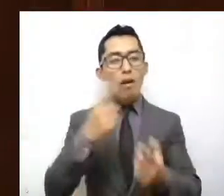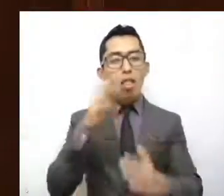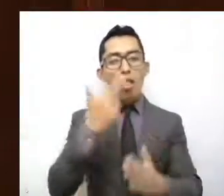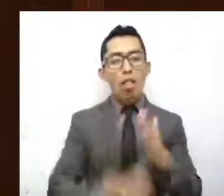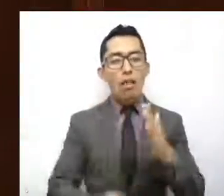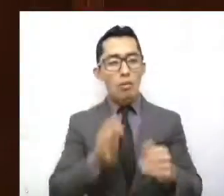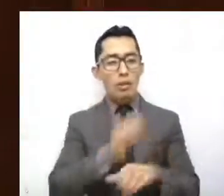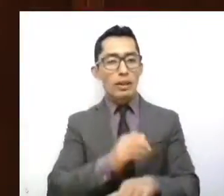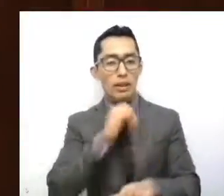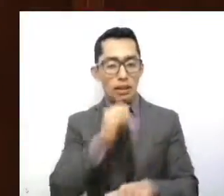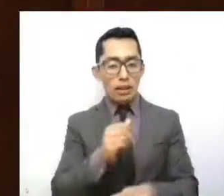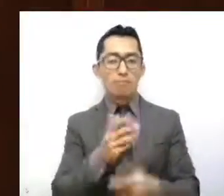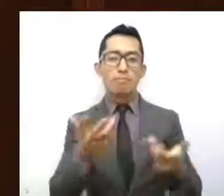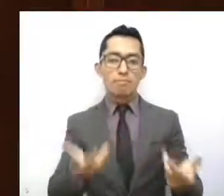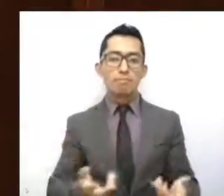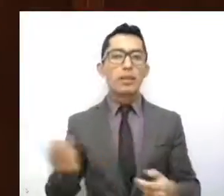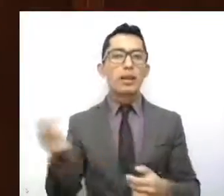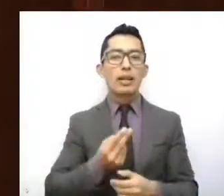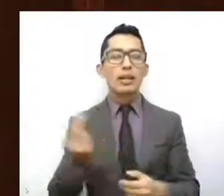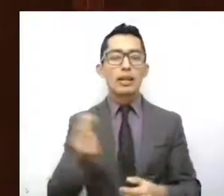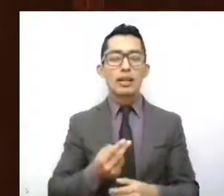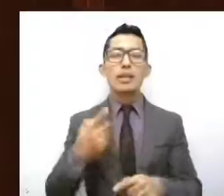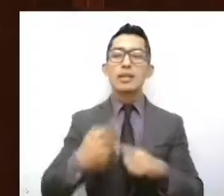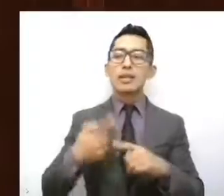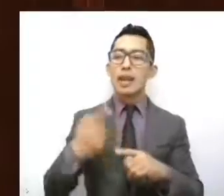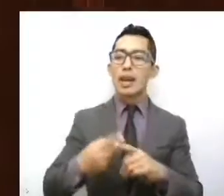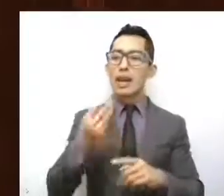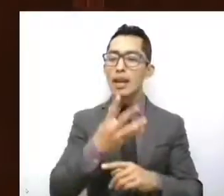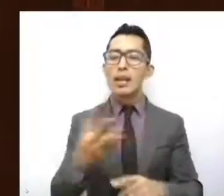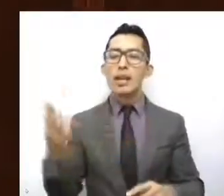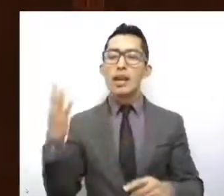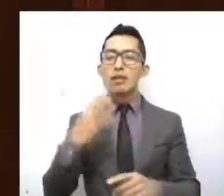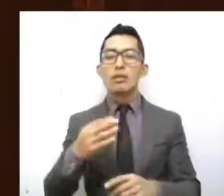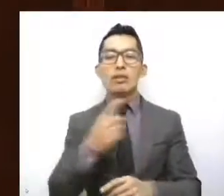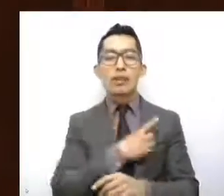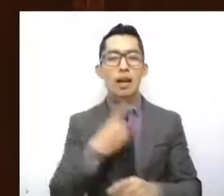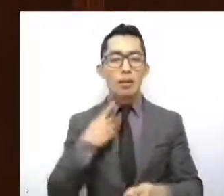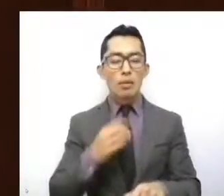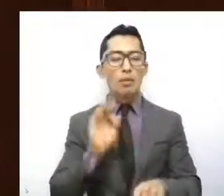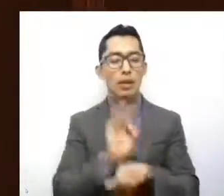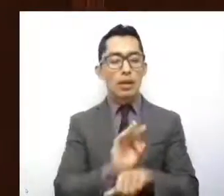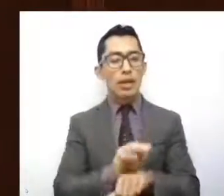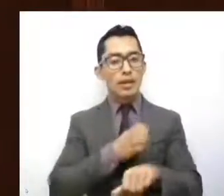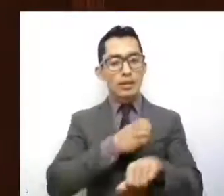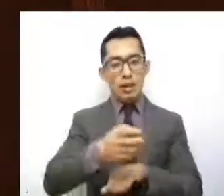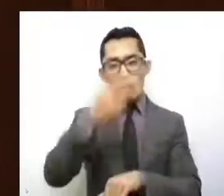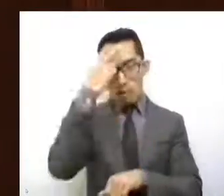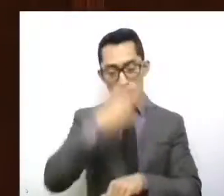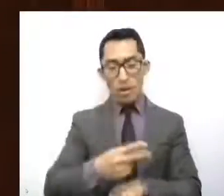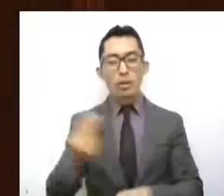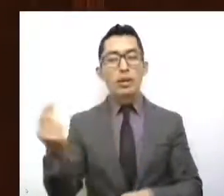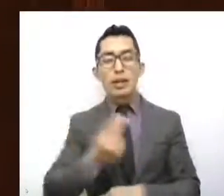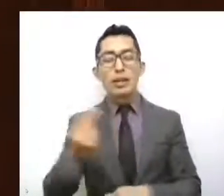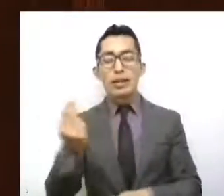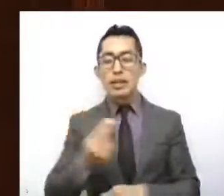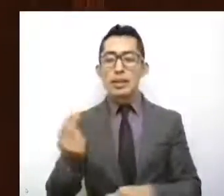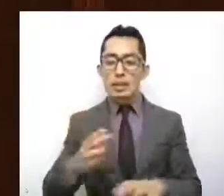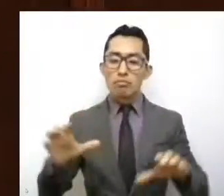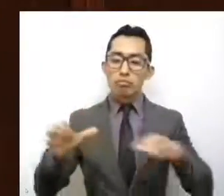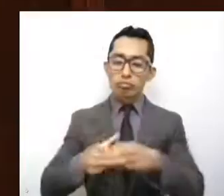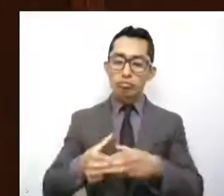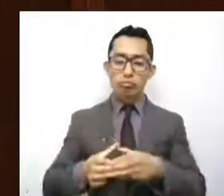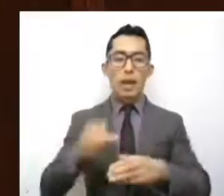Necesitamos que sean tutela de estos menores. El Estado de México necesita ministerios públicos